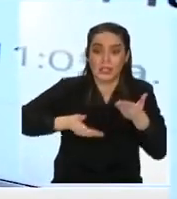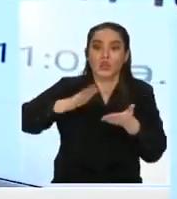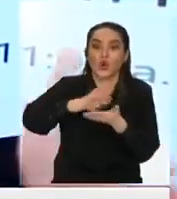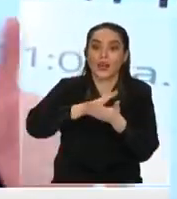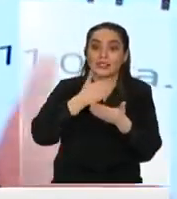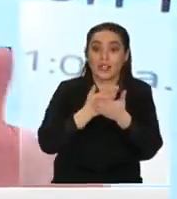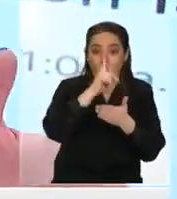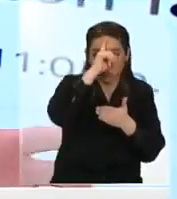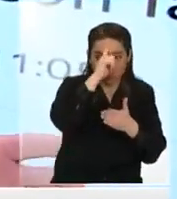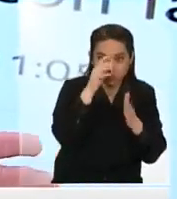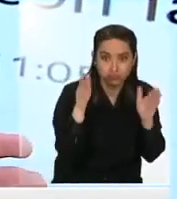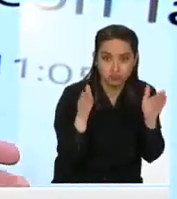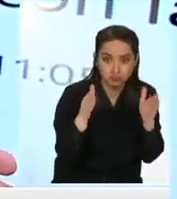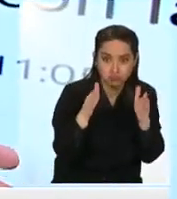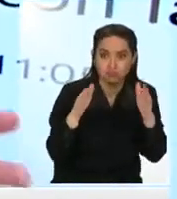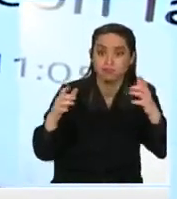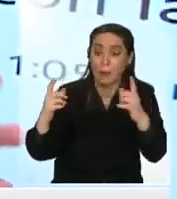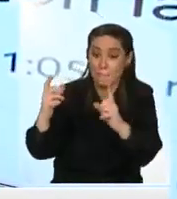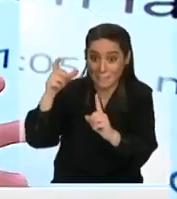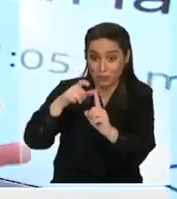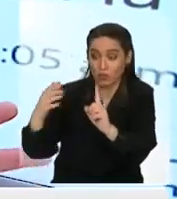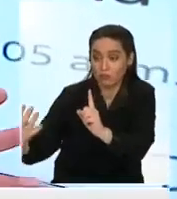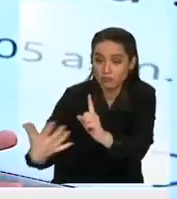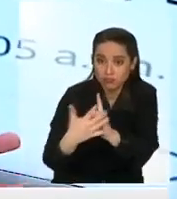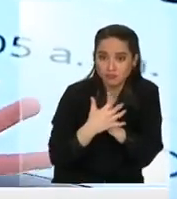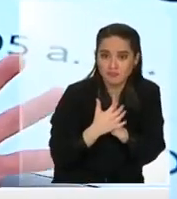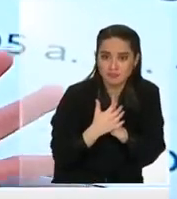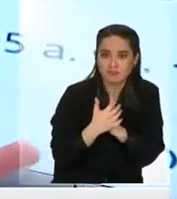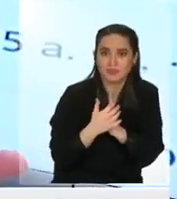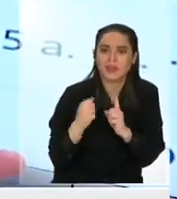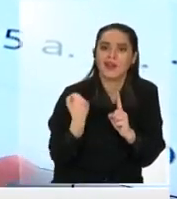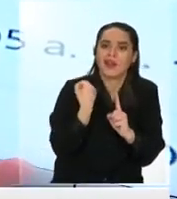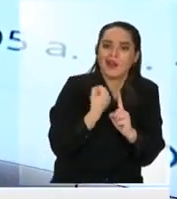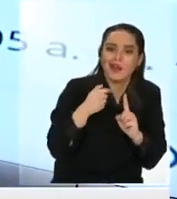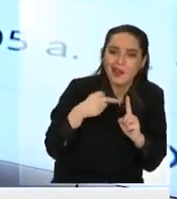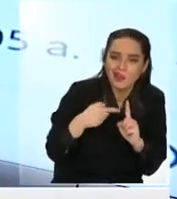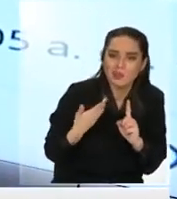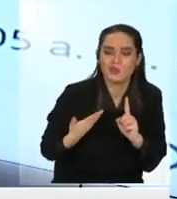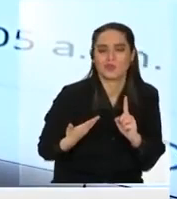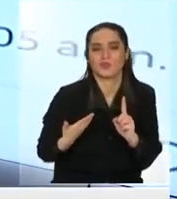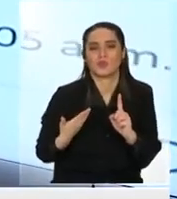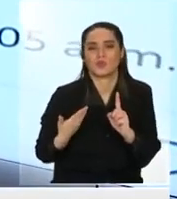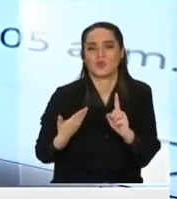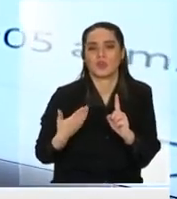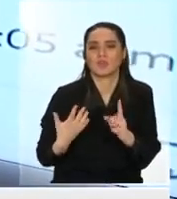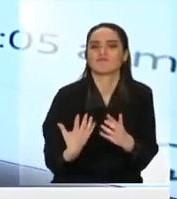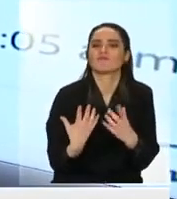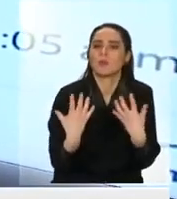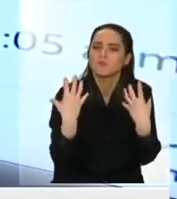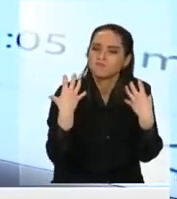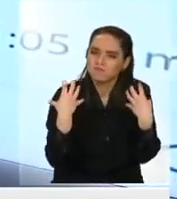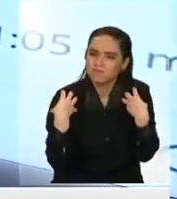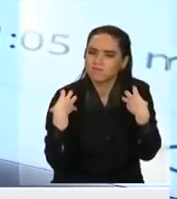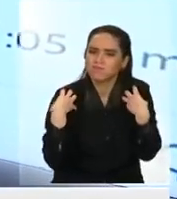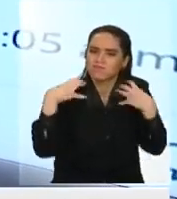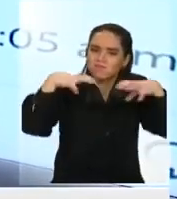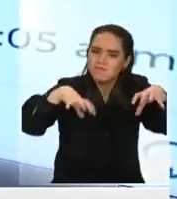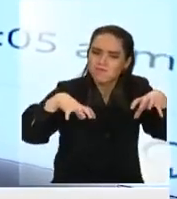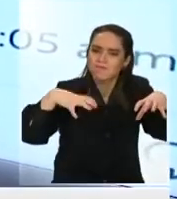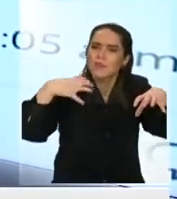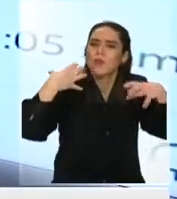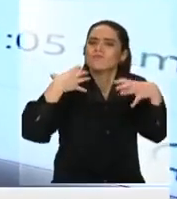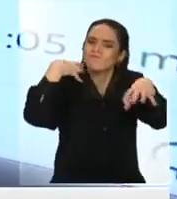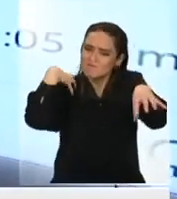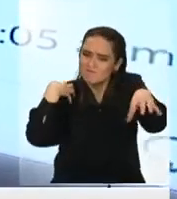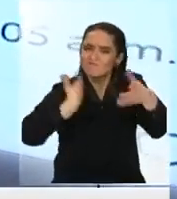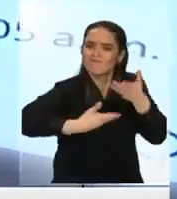salud primaria los pueda contener y ayuden a llevar con mayor cohesión con mayor corresponsabilidad con mayor solididad y con mayor